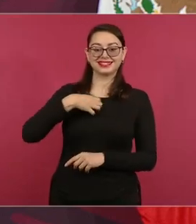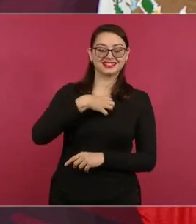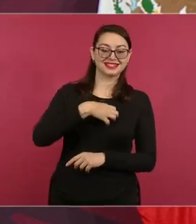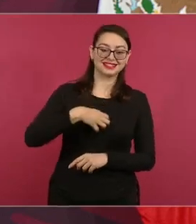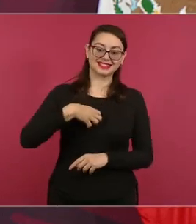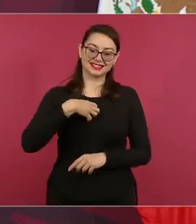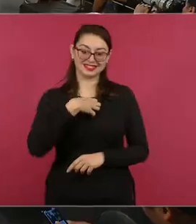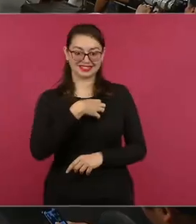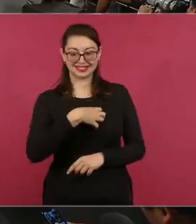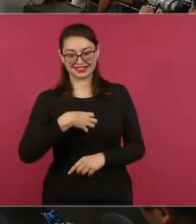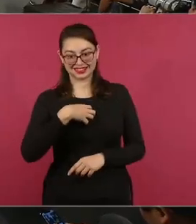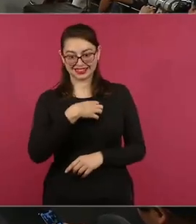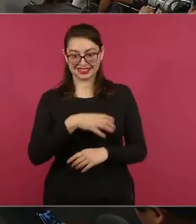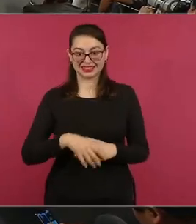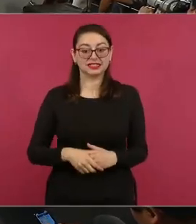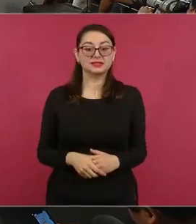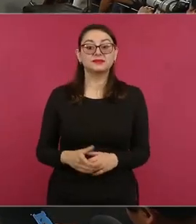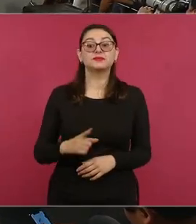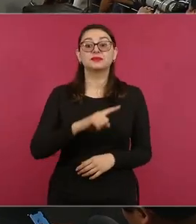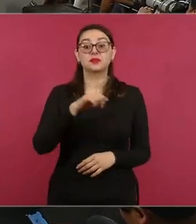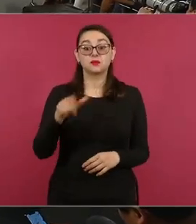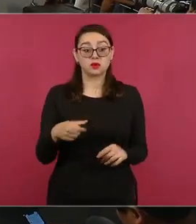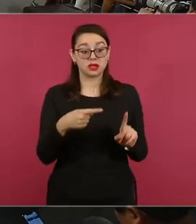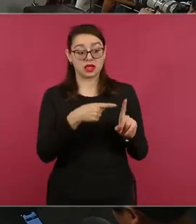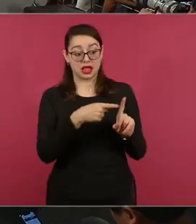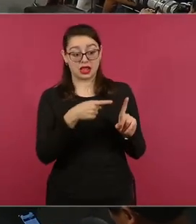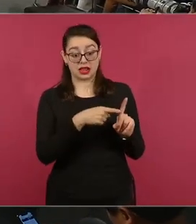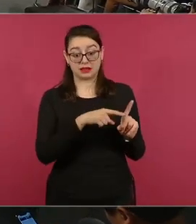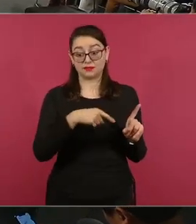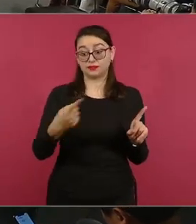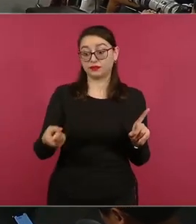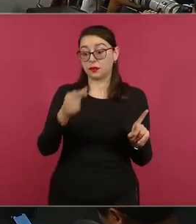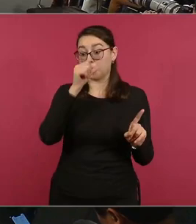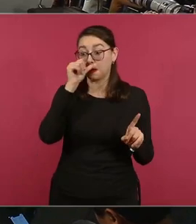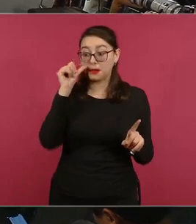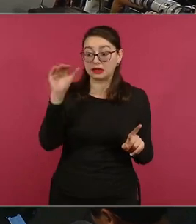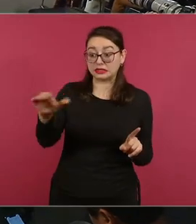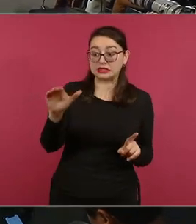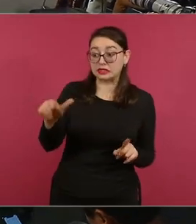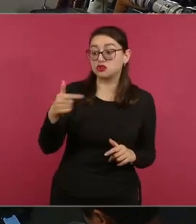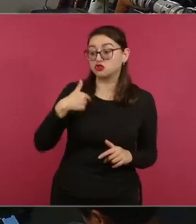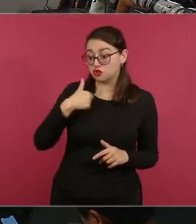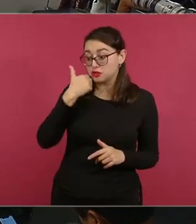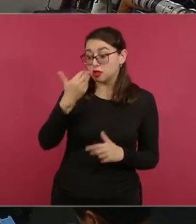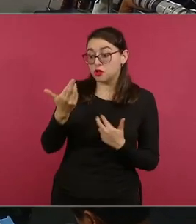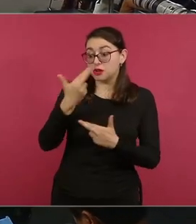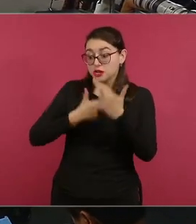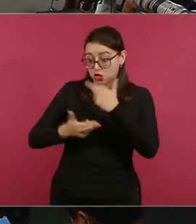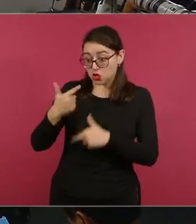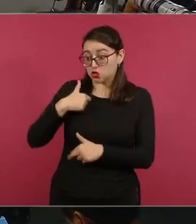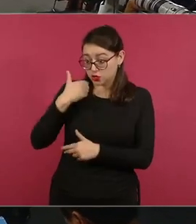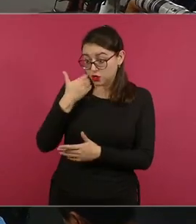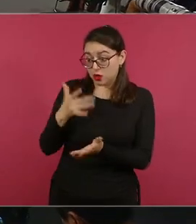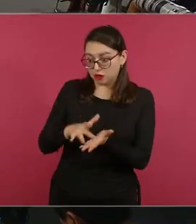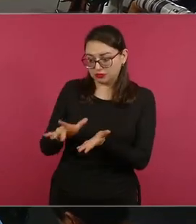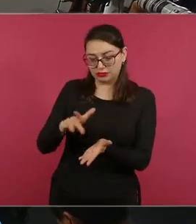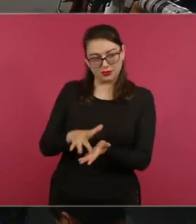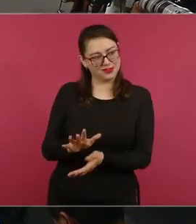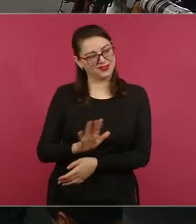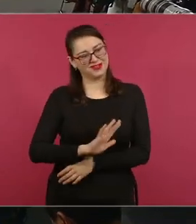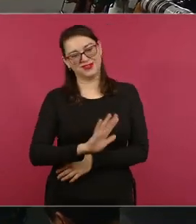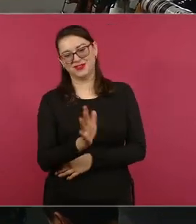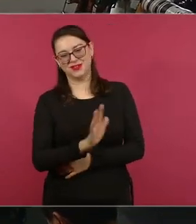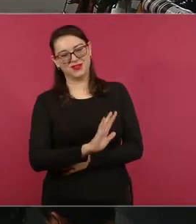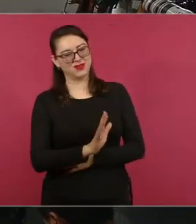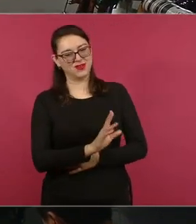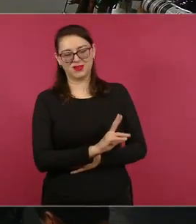Juárez que quería ayudar y le dijo al presidente. No, pues él lo había mandado al